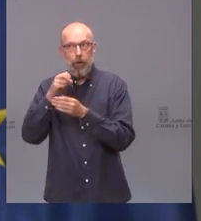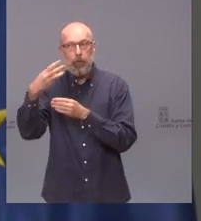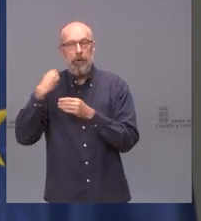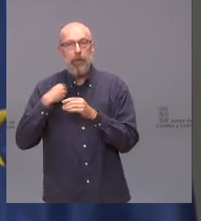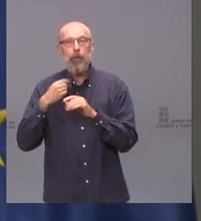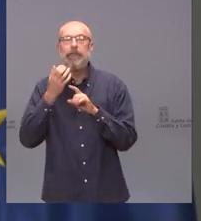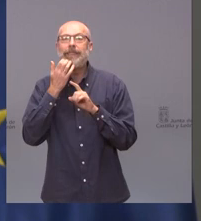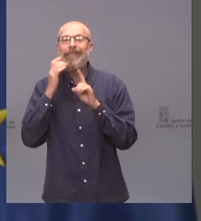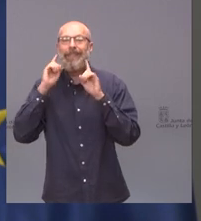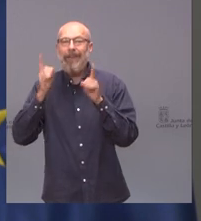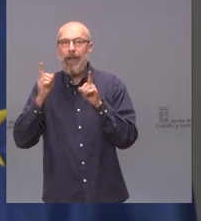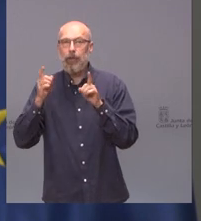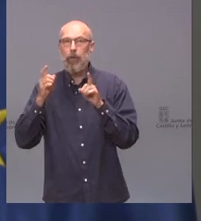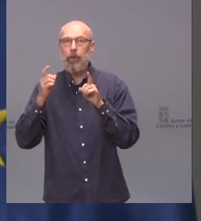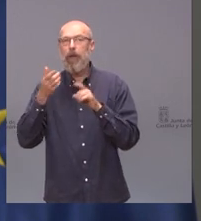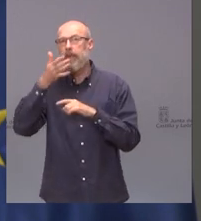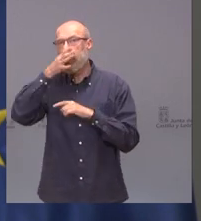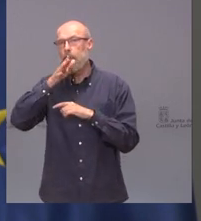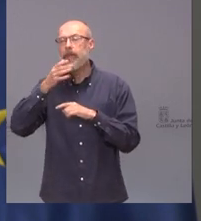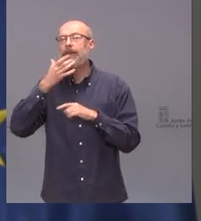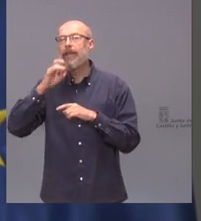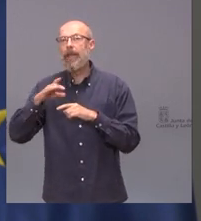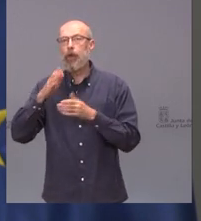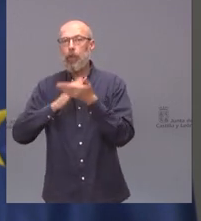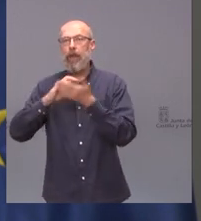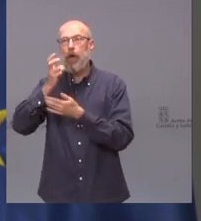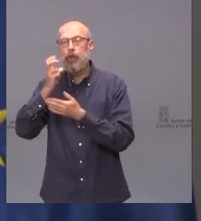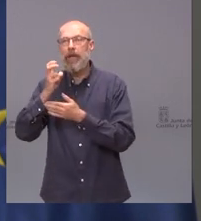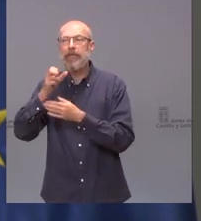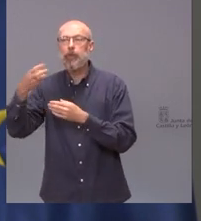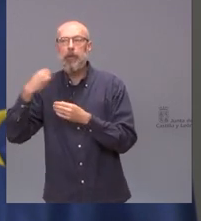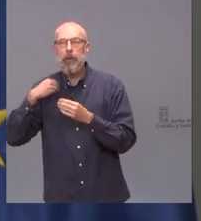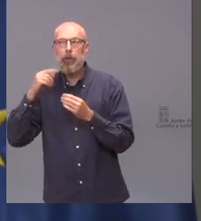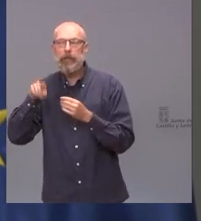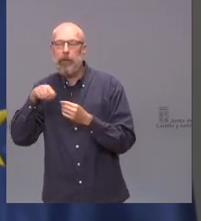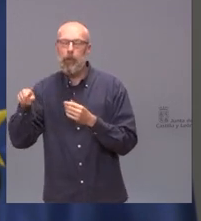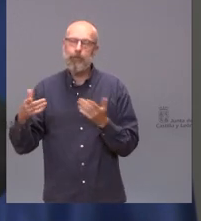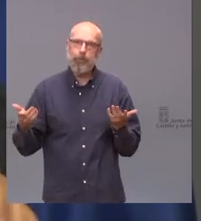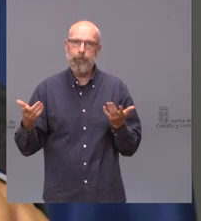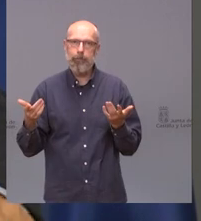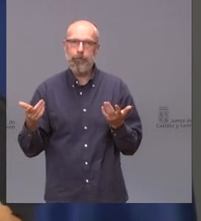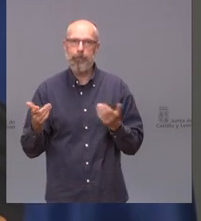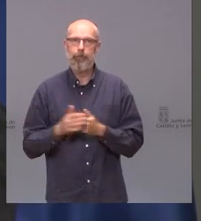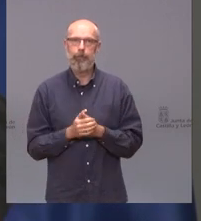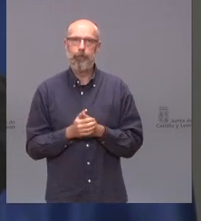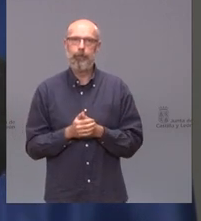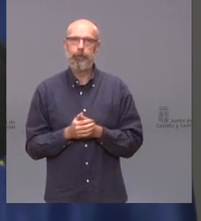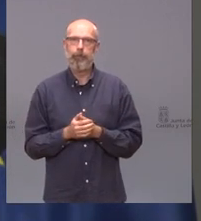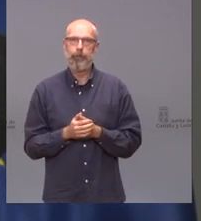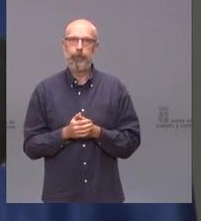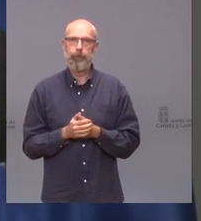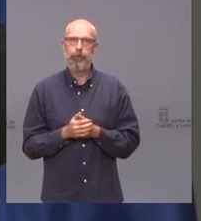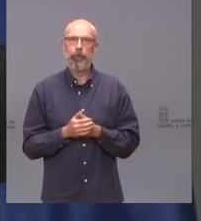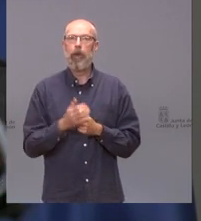al Tribunal, hubiera sido otra comunidad autónoma. Esto hubiera ocurrido lo mismo si hubiera sido la comunidad